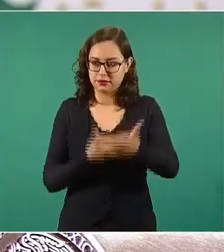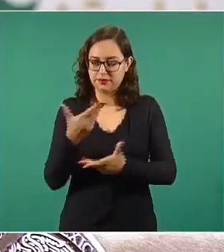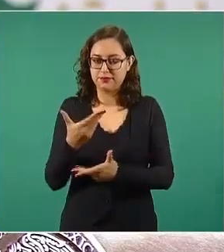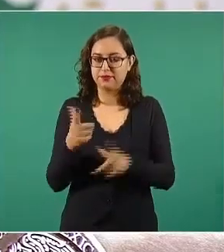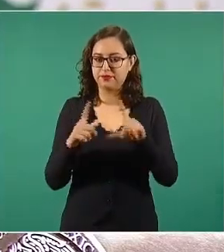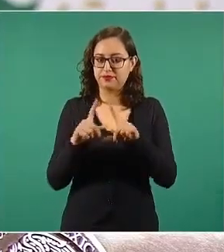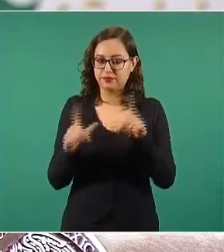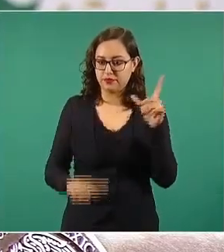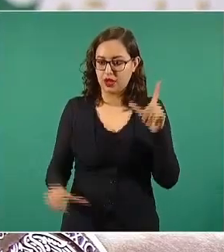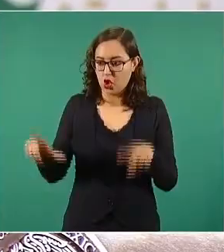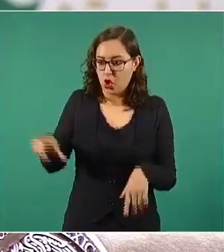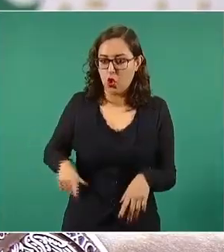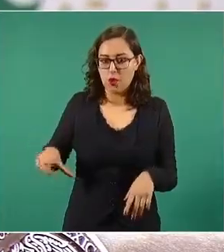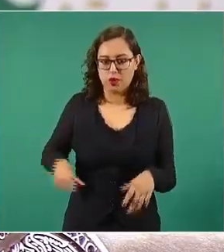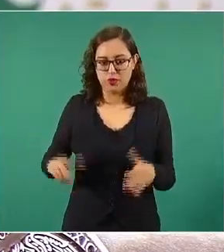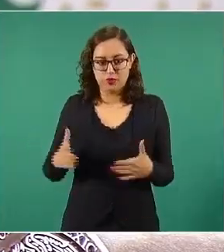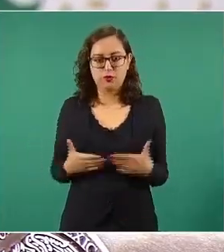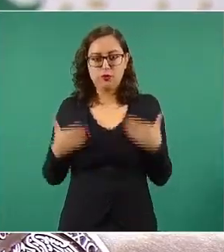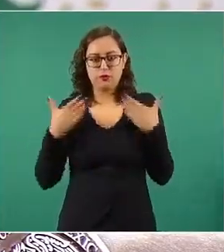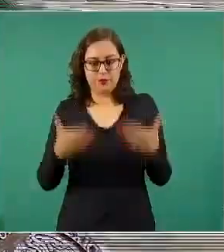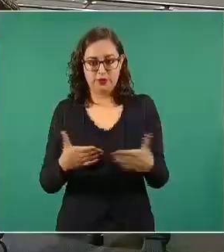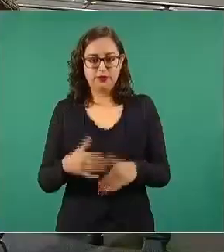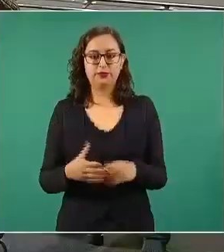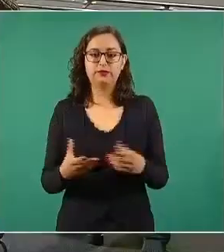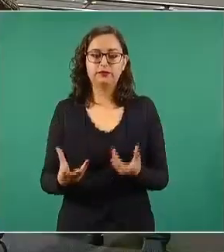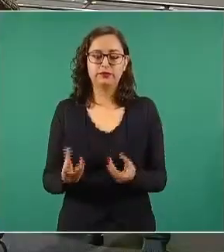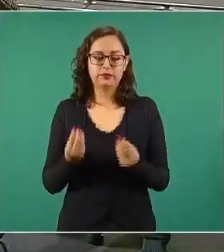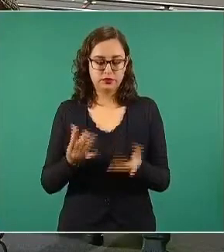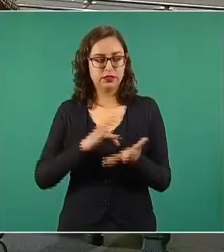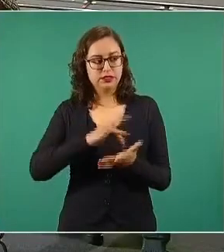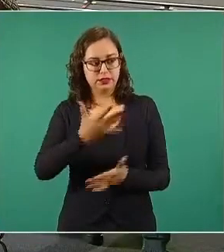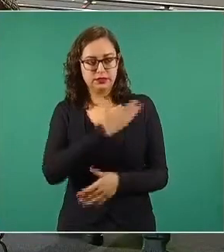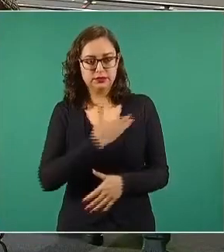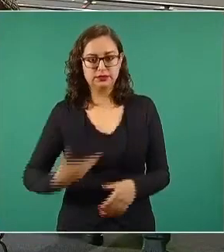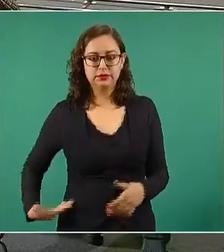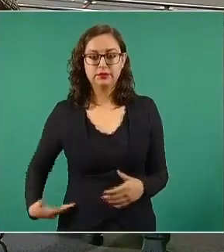gobierno en el que confío plenamente. Muchas gracias, presidente.